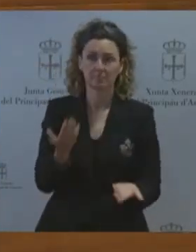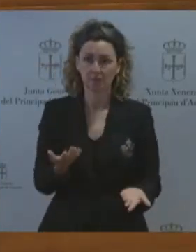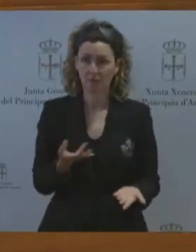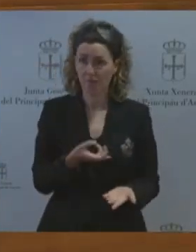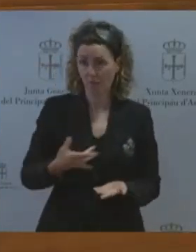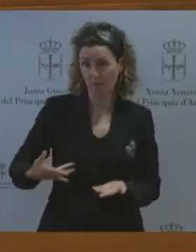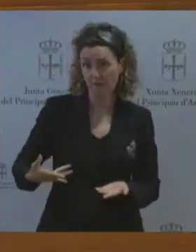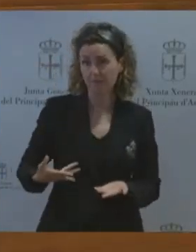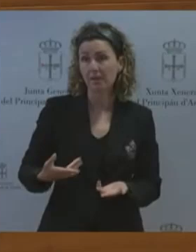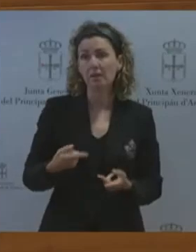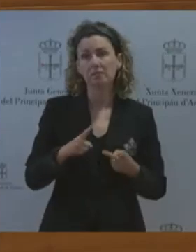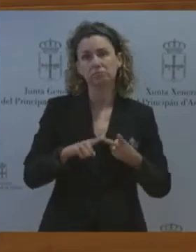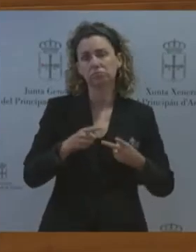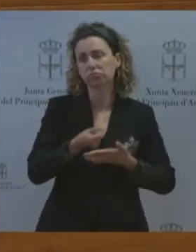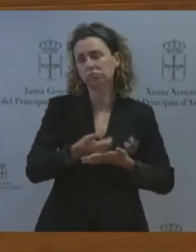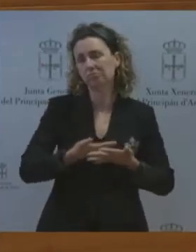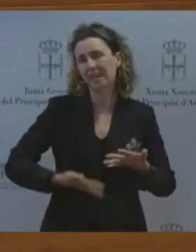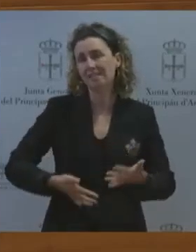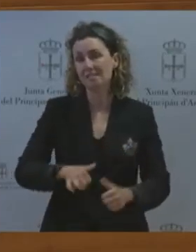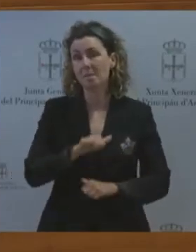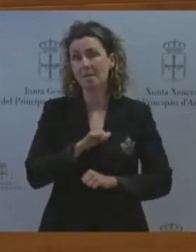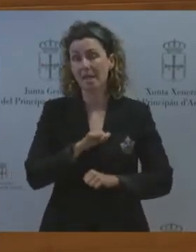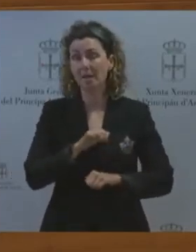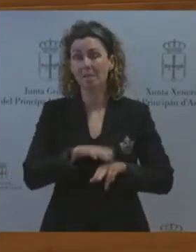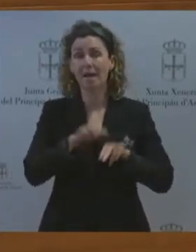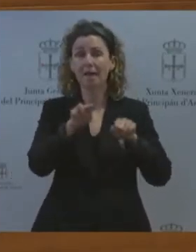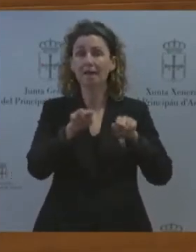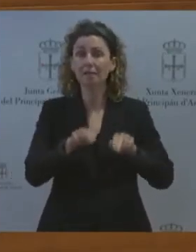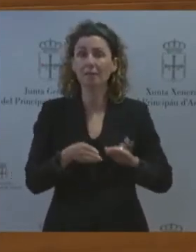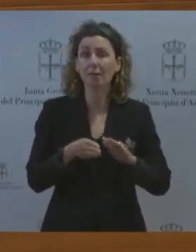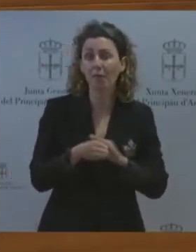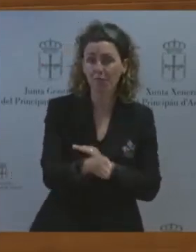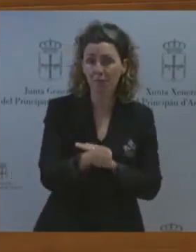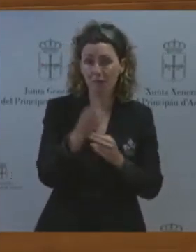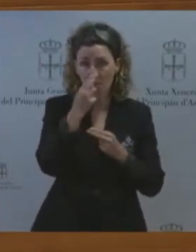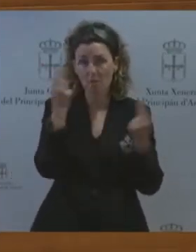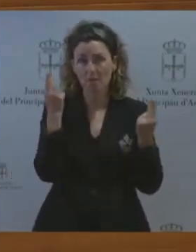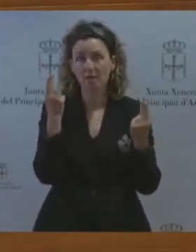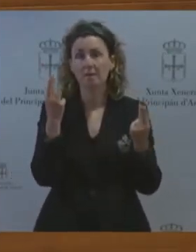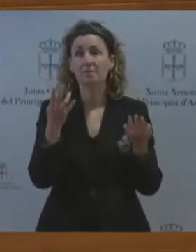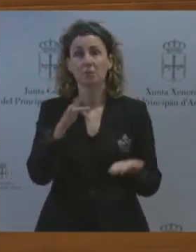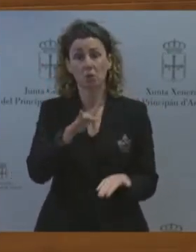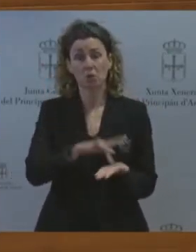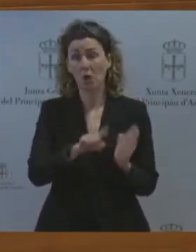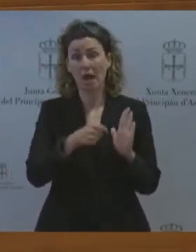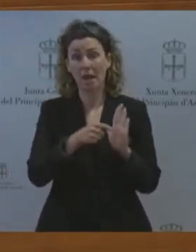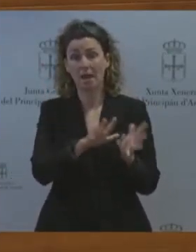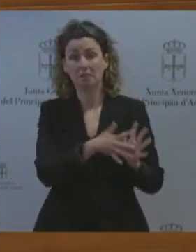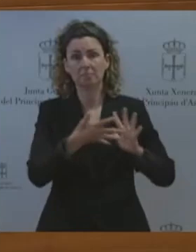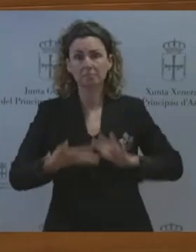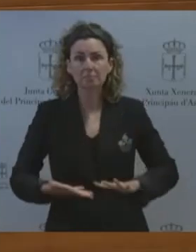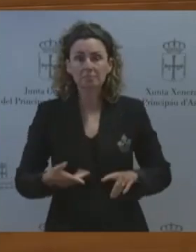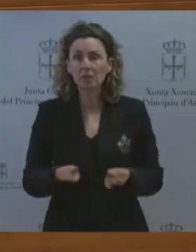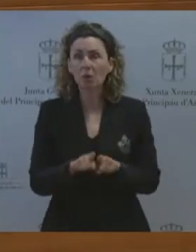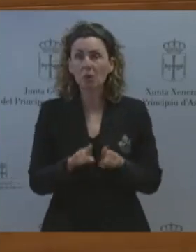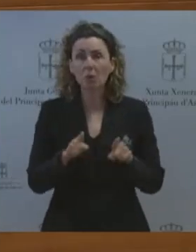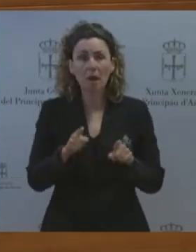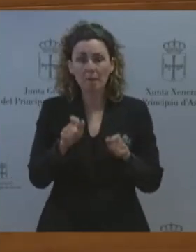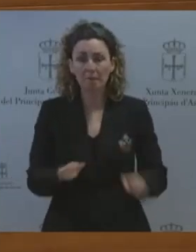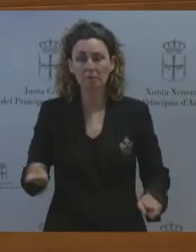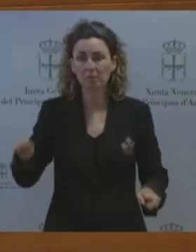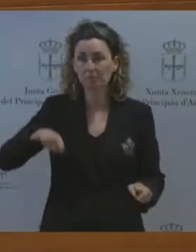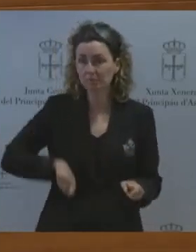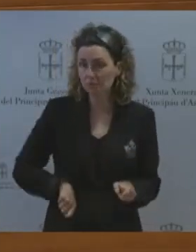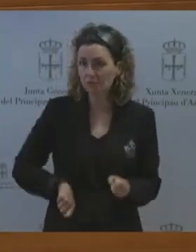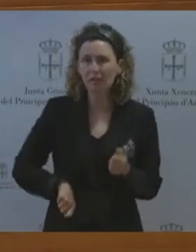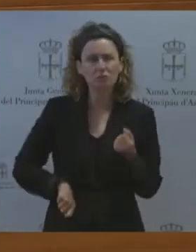lo que tiene como consecuencia además el que en la aplicación de la ley figuras como la del existente personal que está prevista en la ley continúen sin